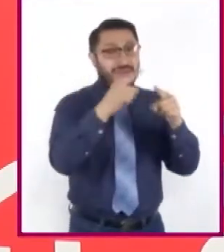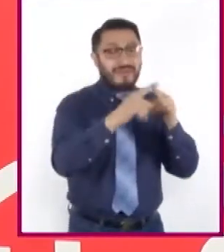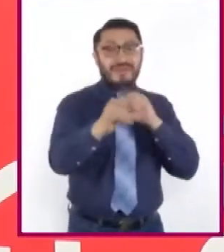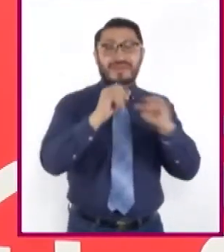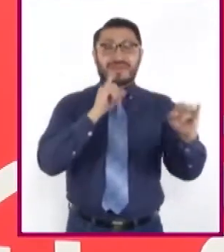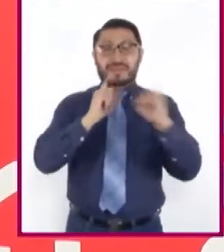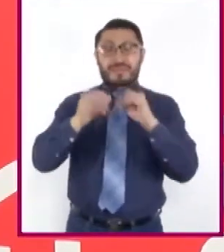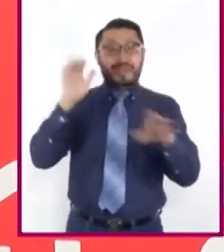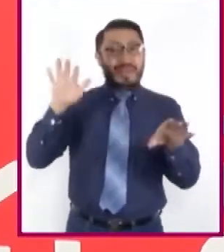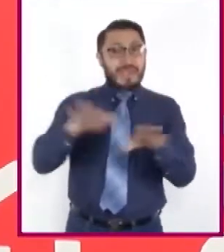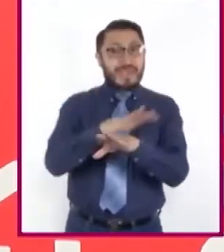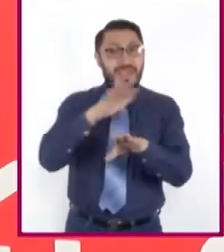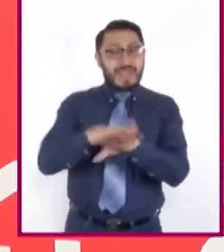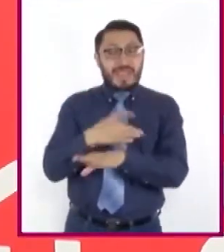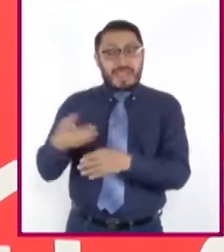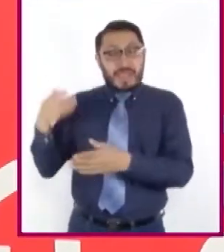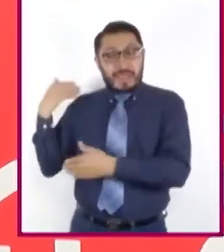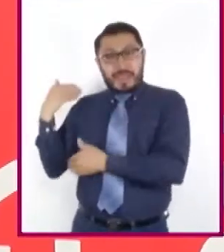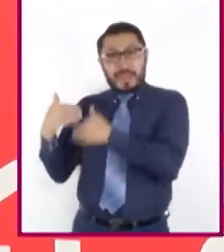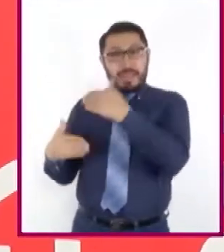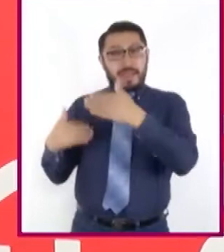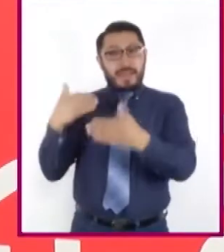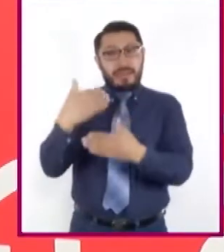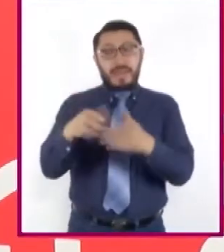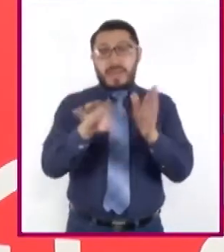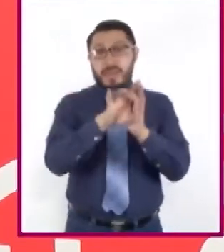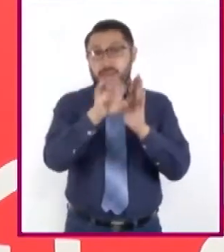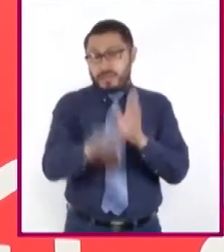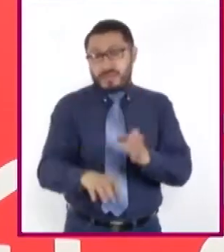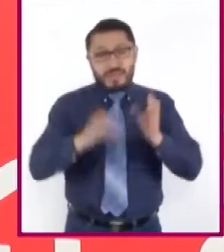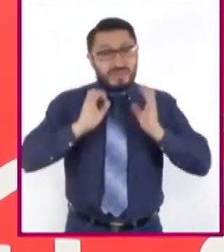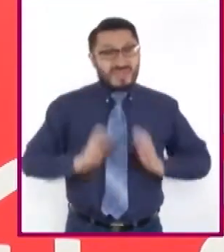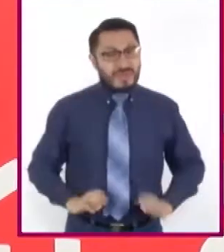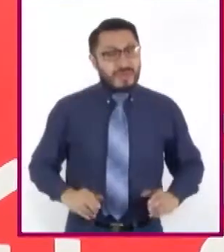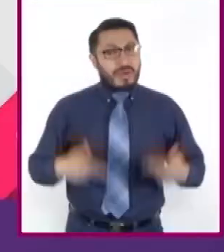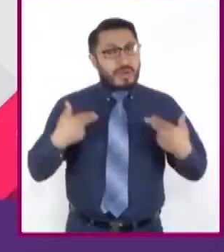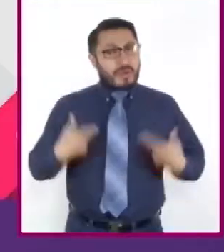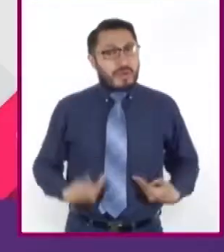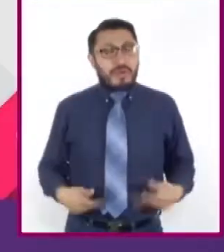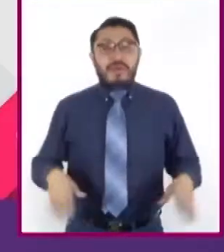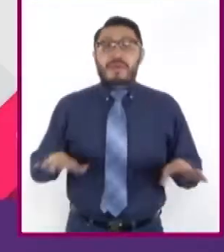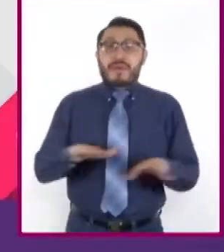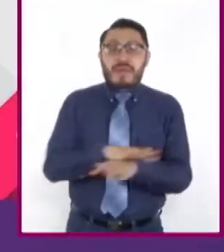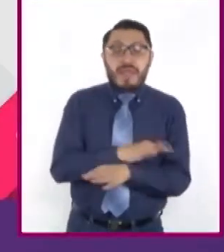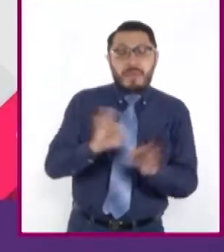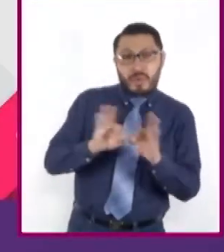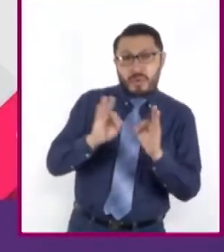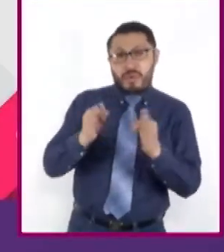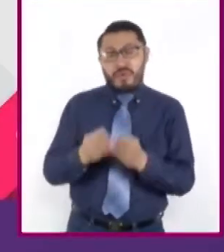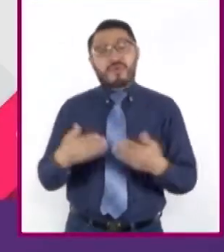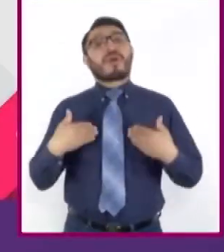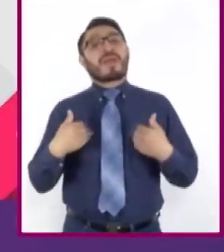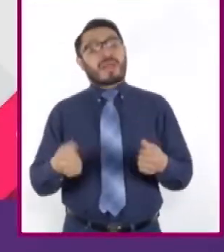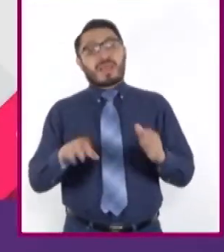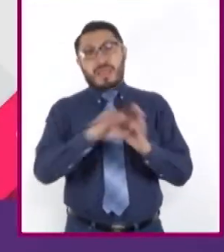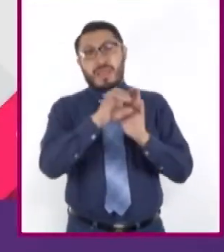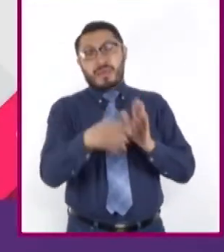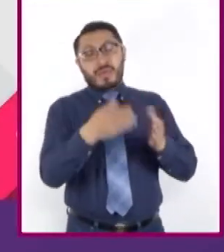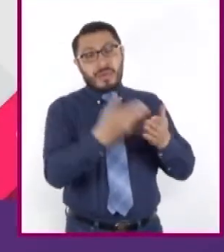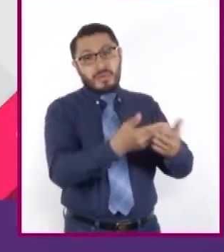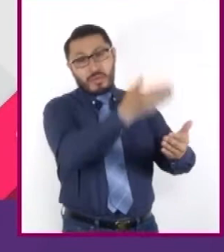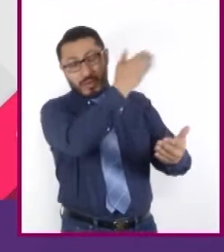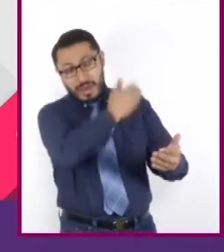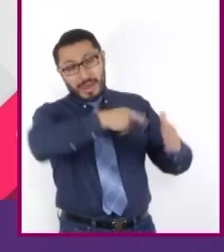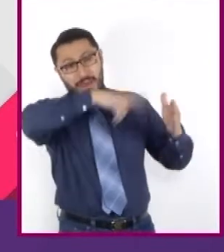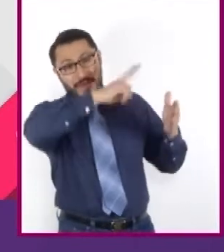historia. Por ejemplo, la interpretación del cuerpo humano se ha modificado. En las pinturas rupestres, esto se